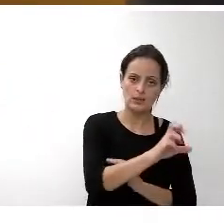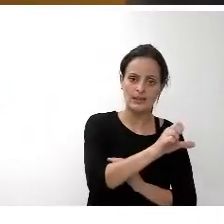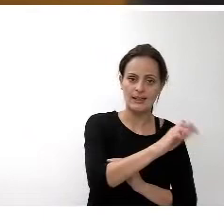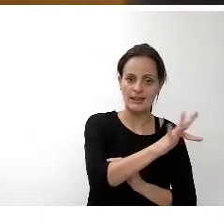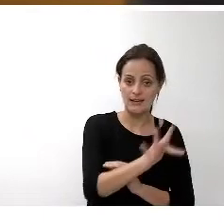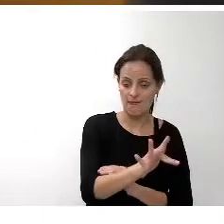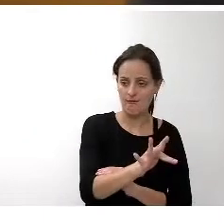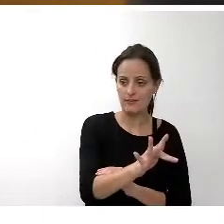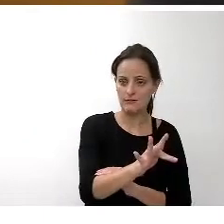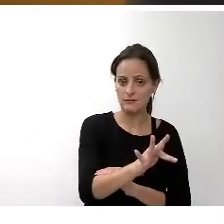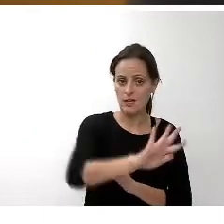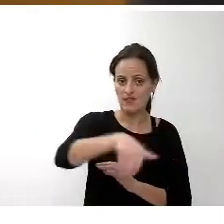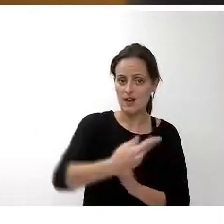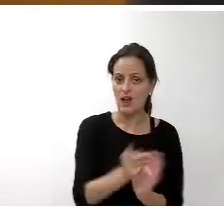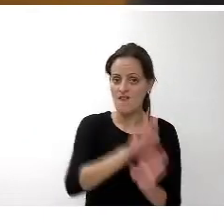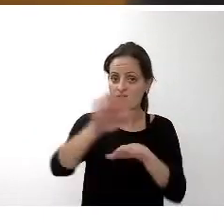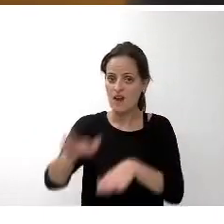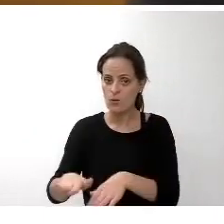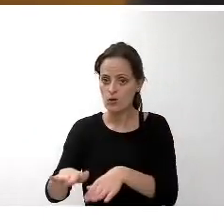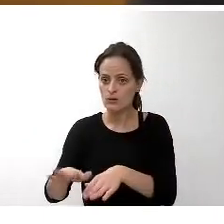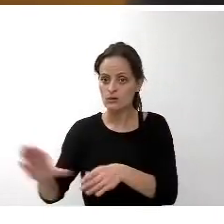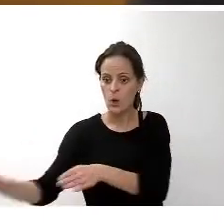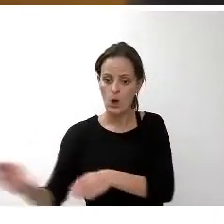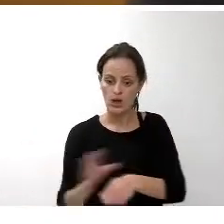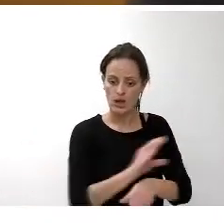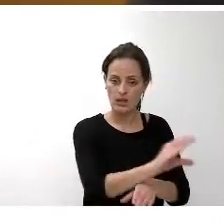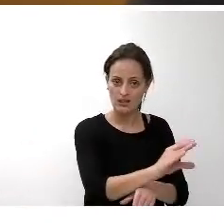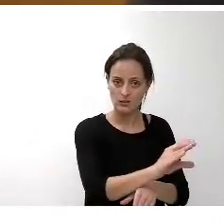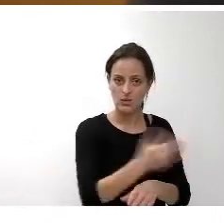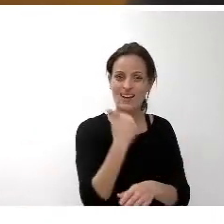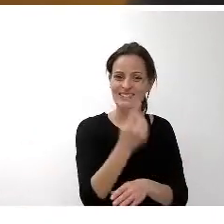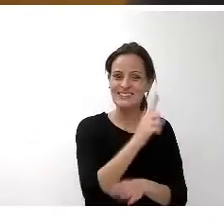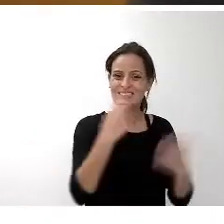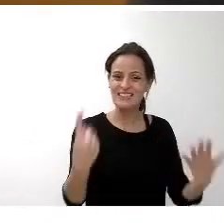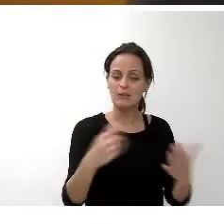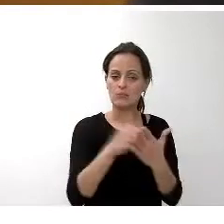crecimiento favorable en los ingresos de la corporación, de algo más cercano a los 6 millones de euros.